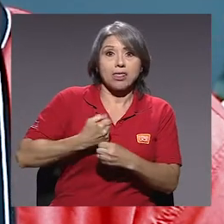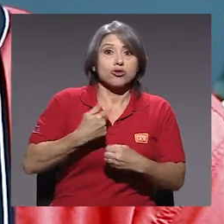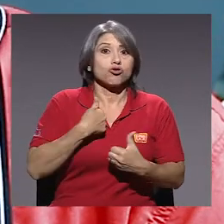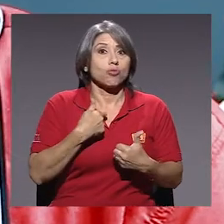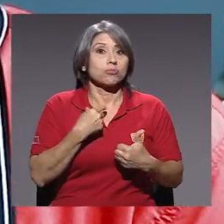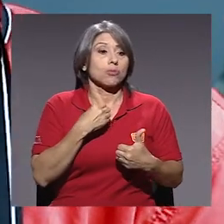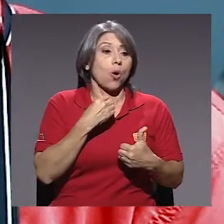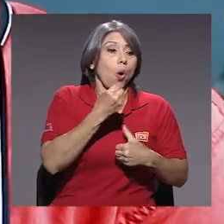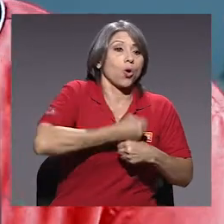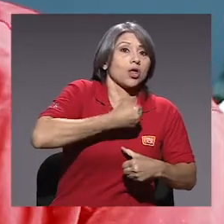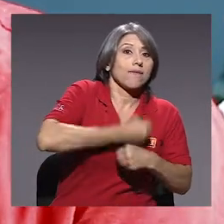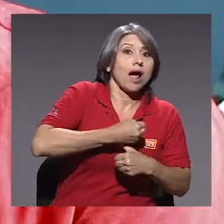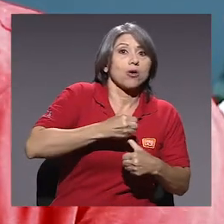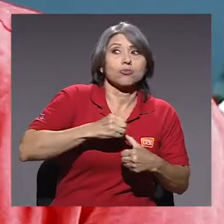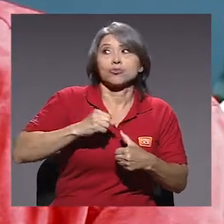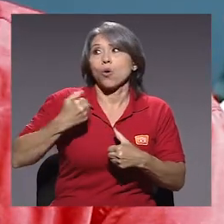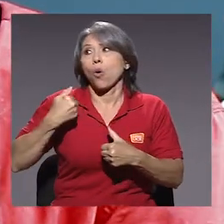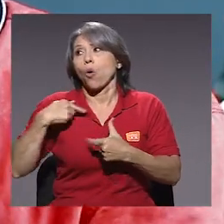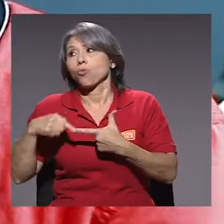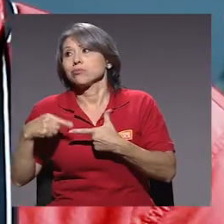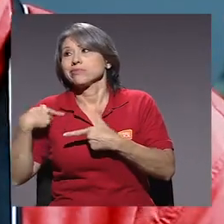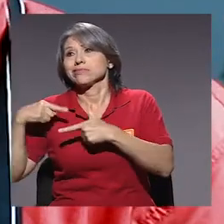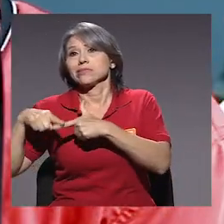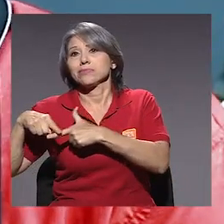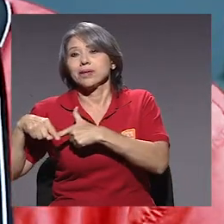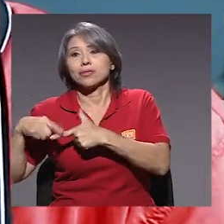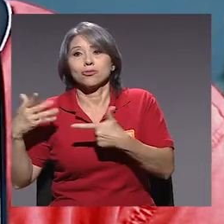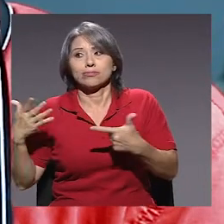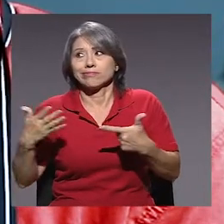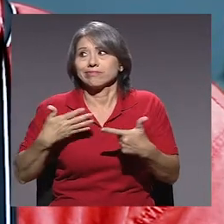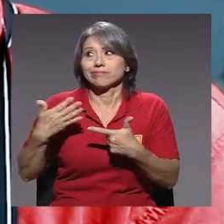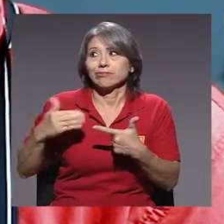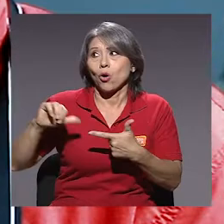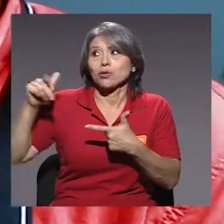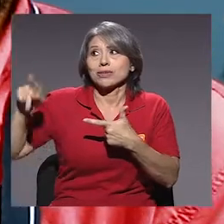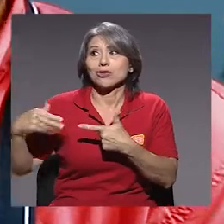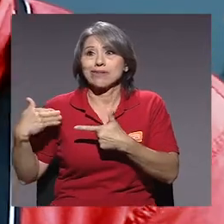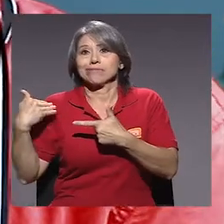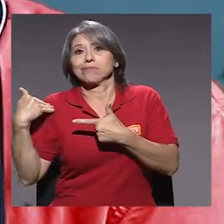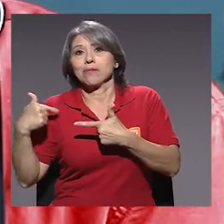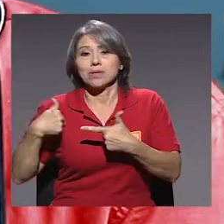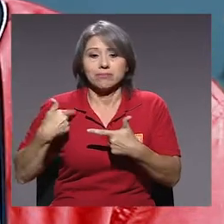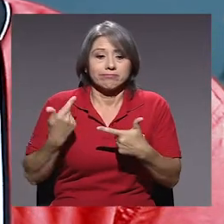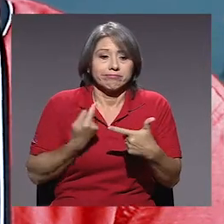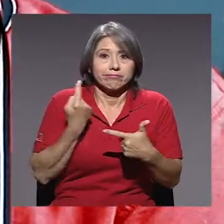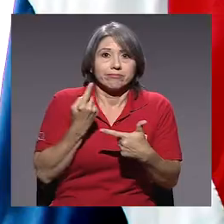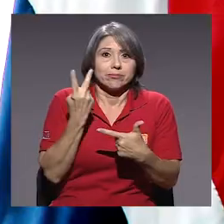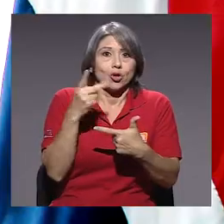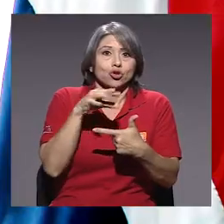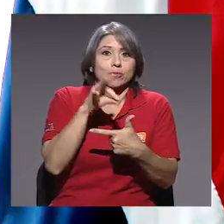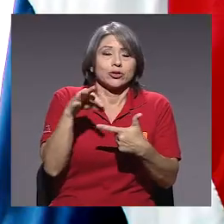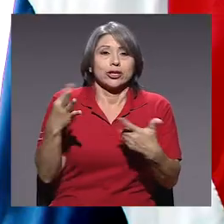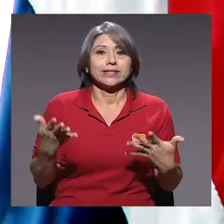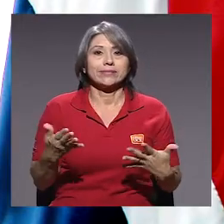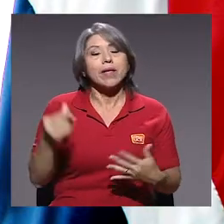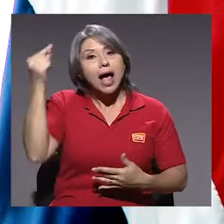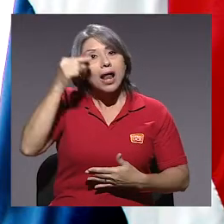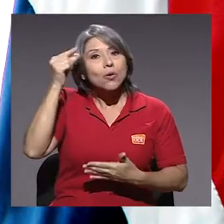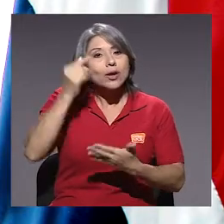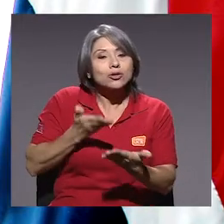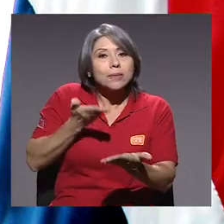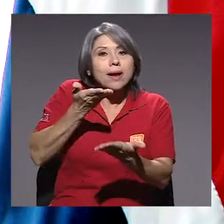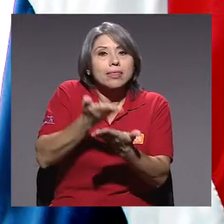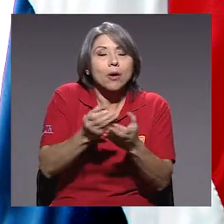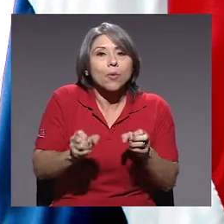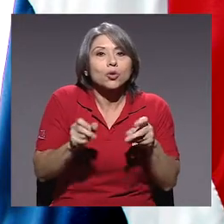en mi edad yo o trabajo o soy una carga. Esas son casi que mis únicas dos opciones, o trabajar o ser una carga. Al gobierno se le plantea